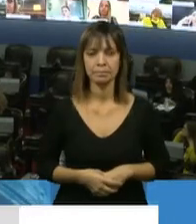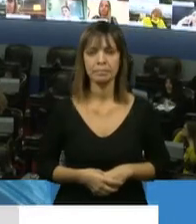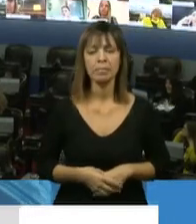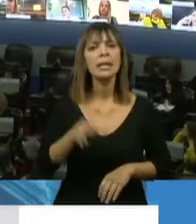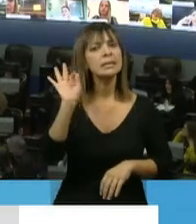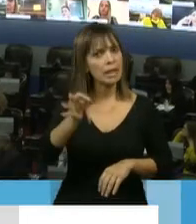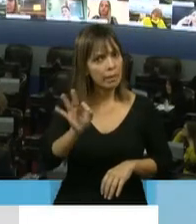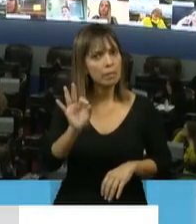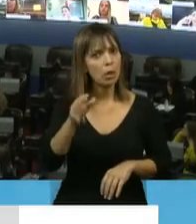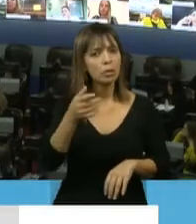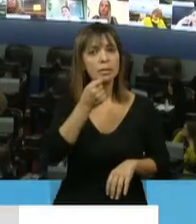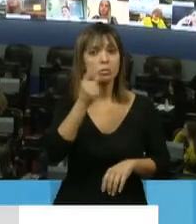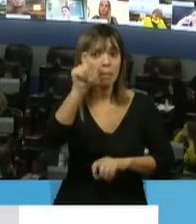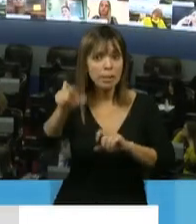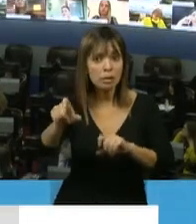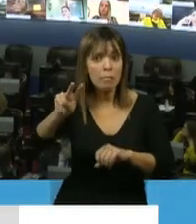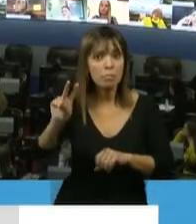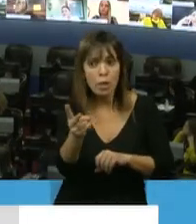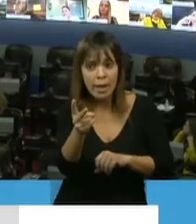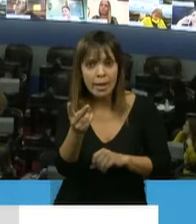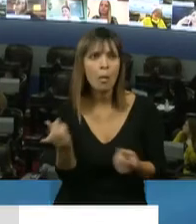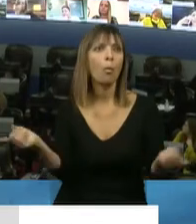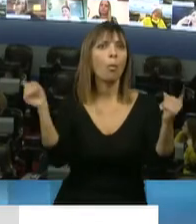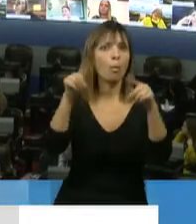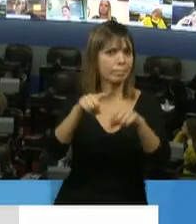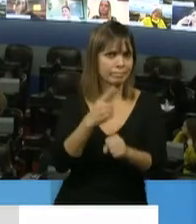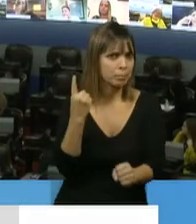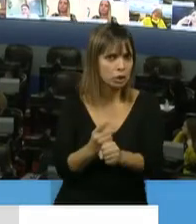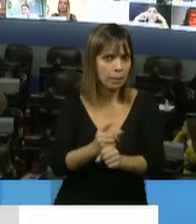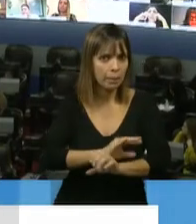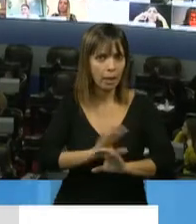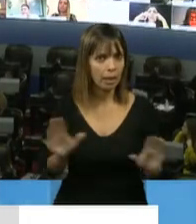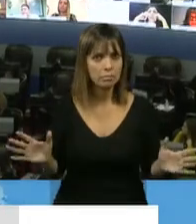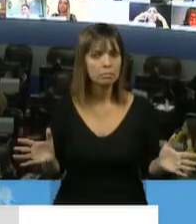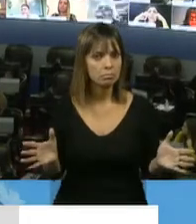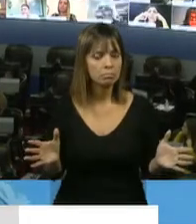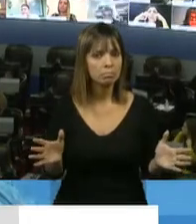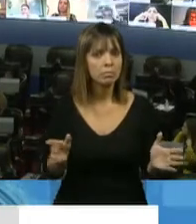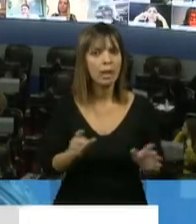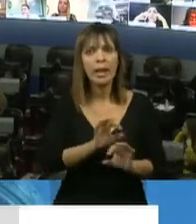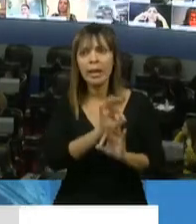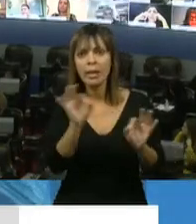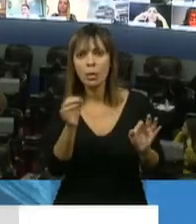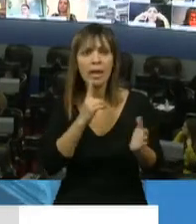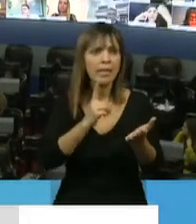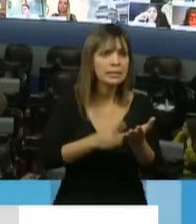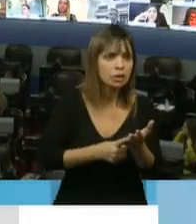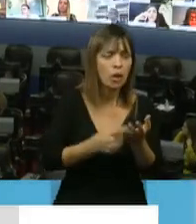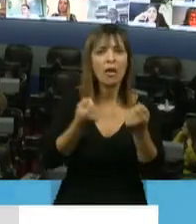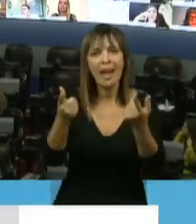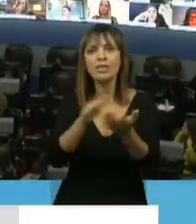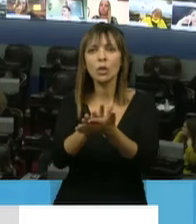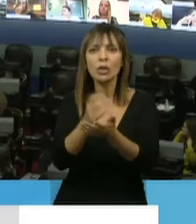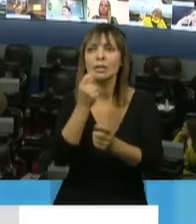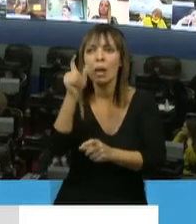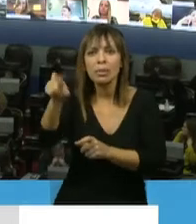Sabemos que la pérdida de una vida es irreparable y que ninguna medida que se toma restituirá el dolor de despedir